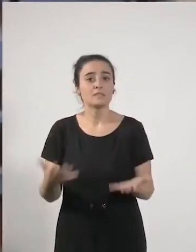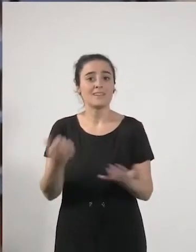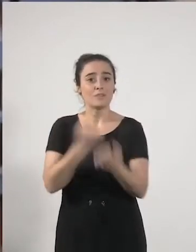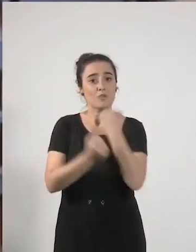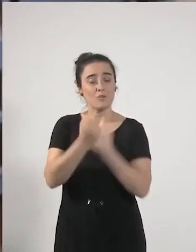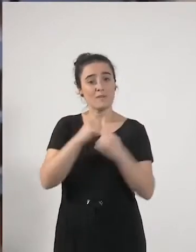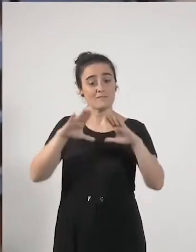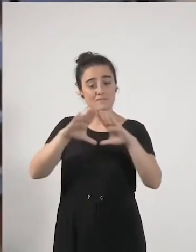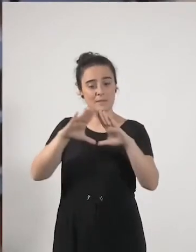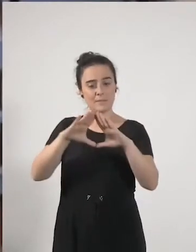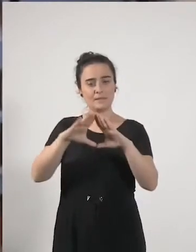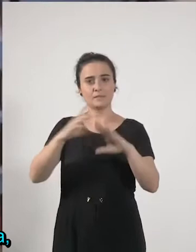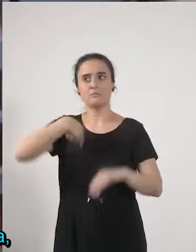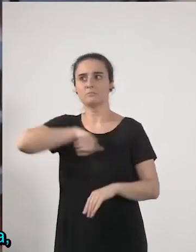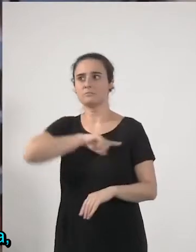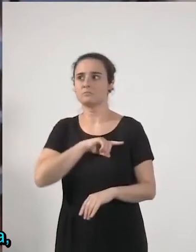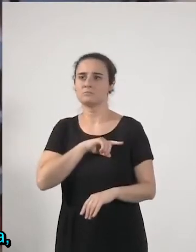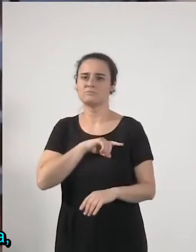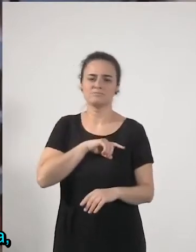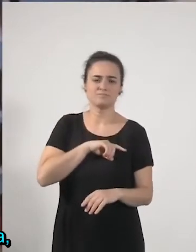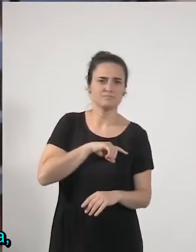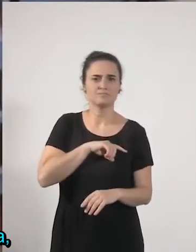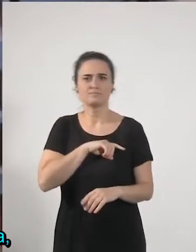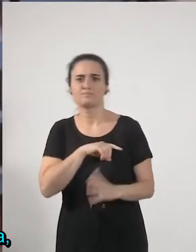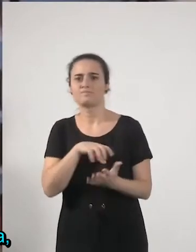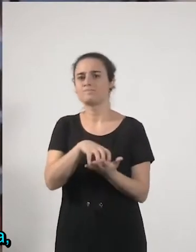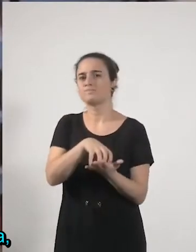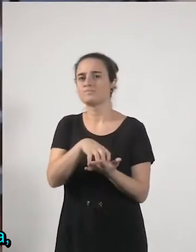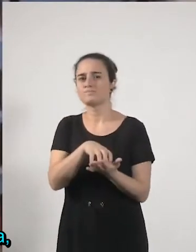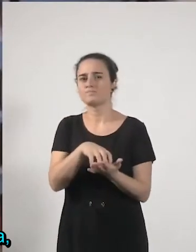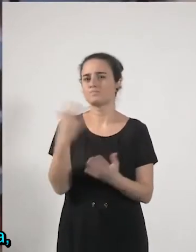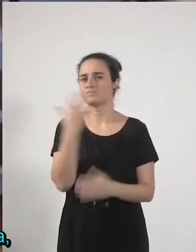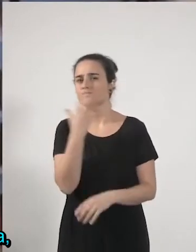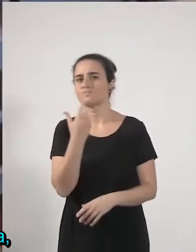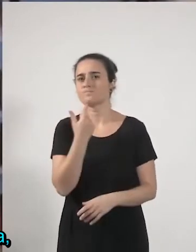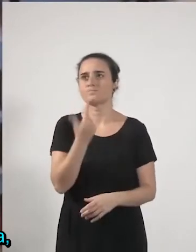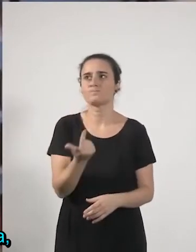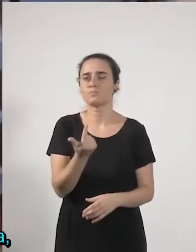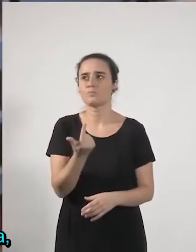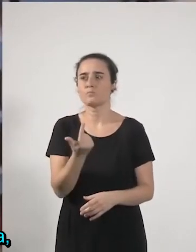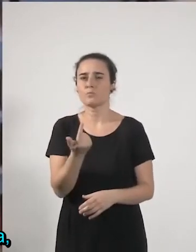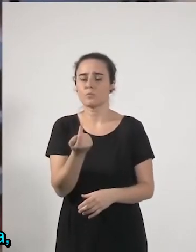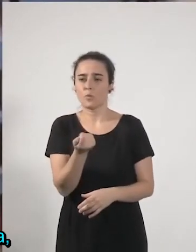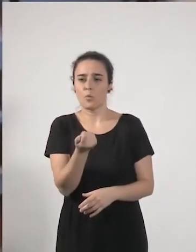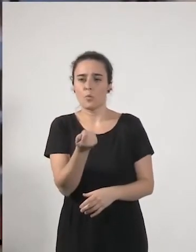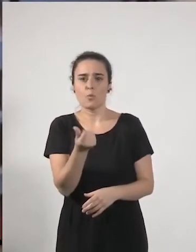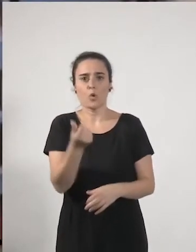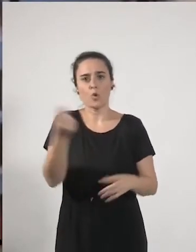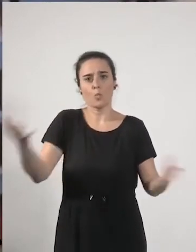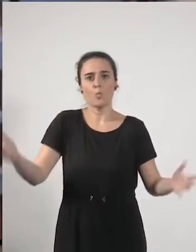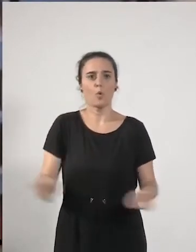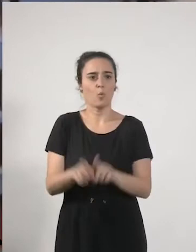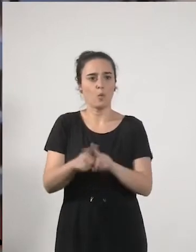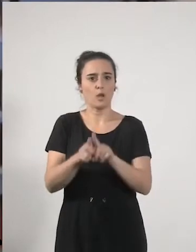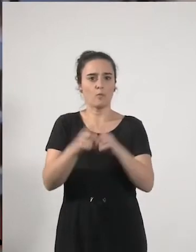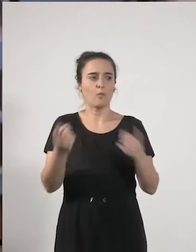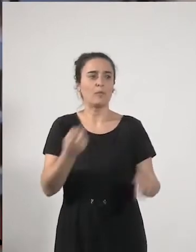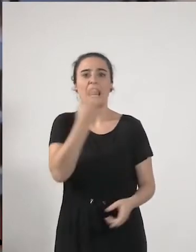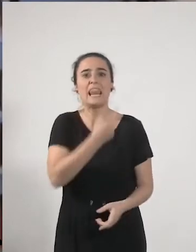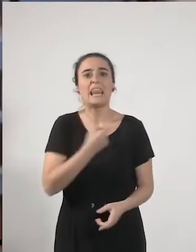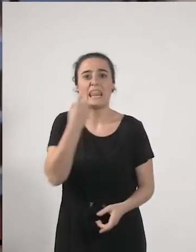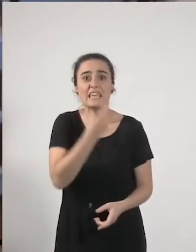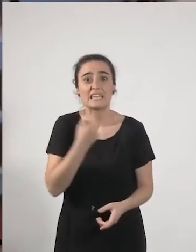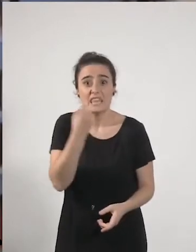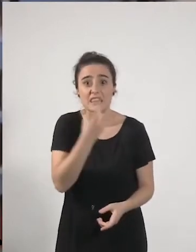feminista siempre ha cuestionado diciendo que, de alguna manera, es una especie de leyenda urbana que este homo economicus ni ha